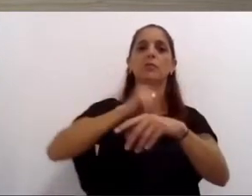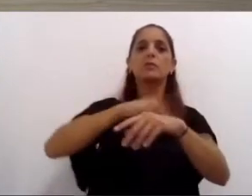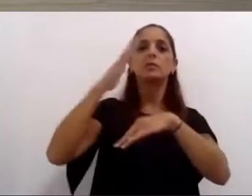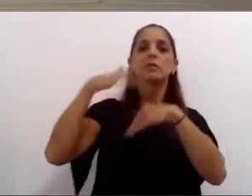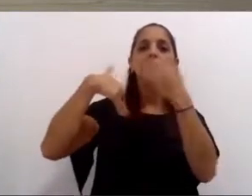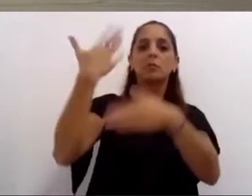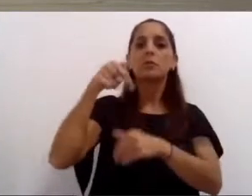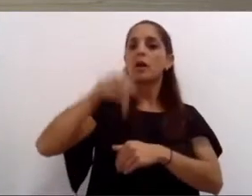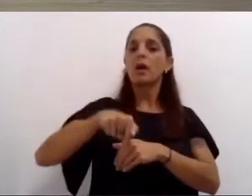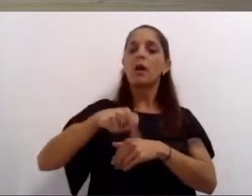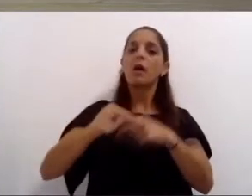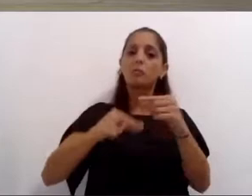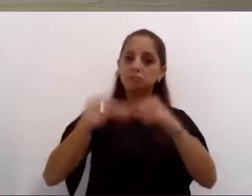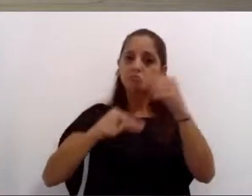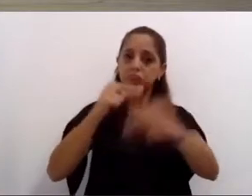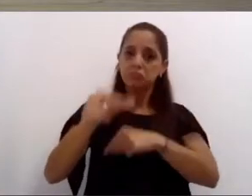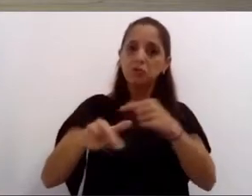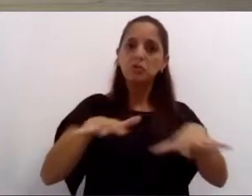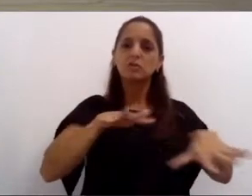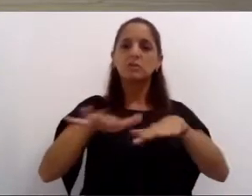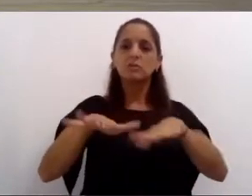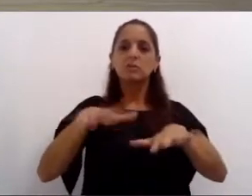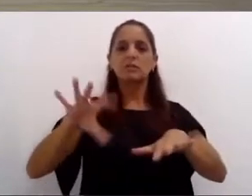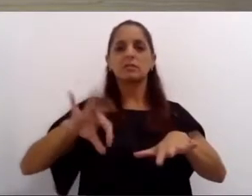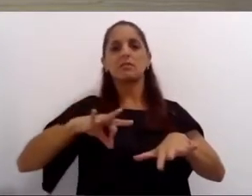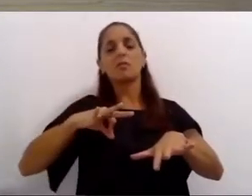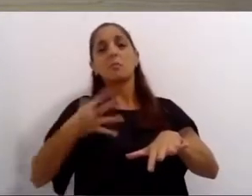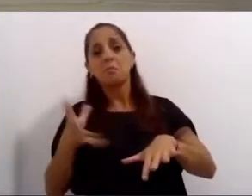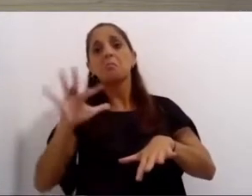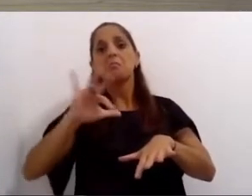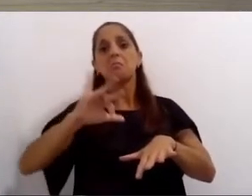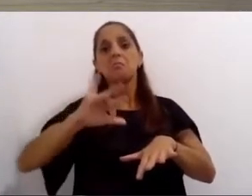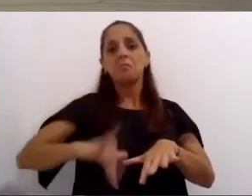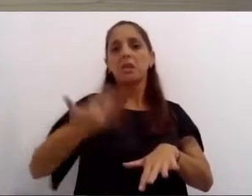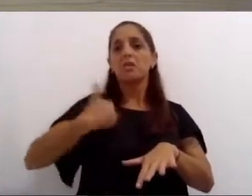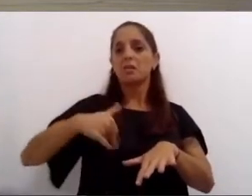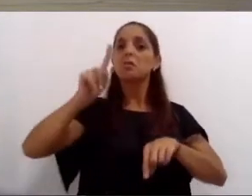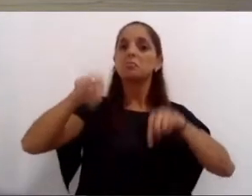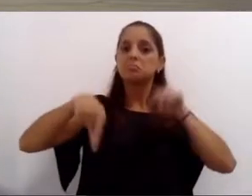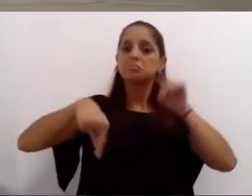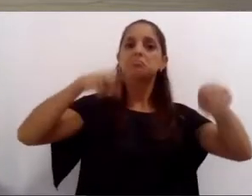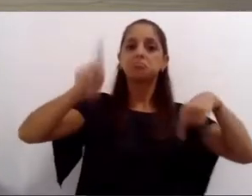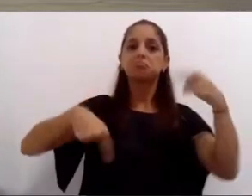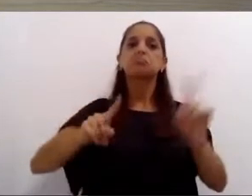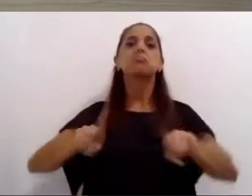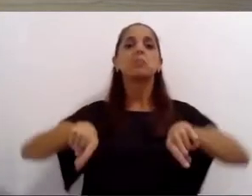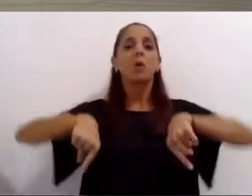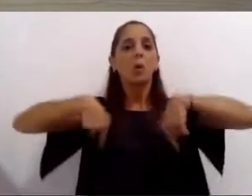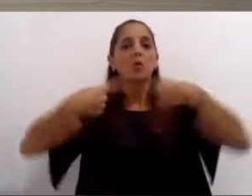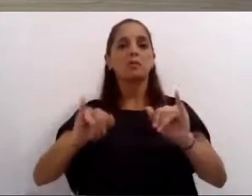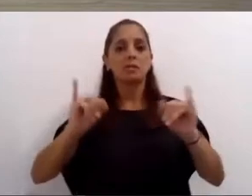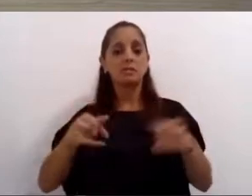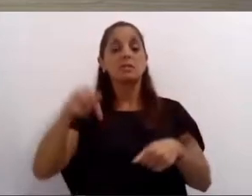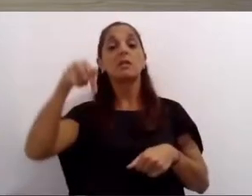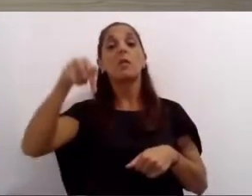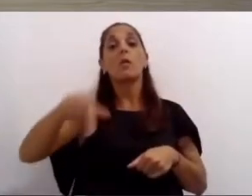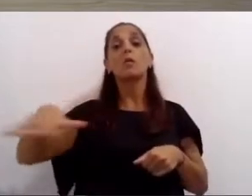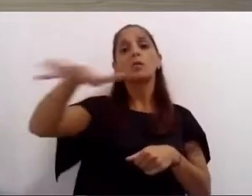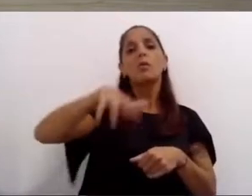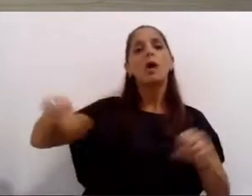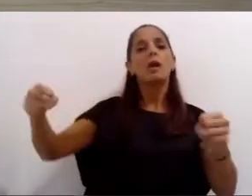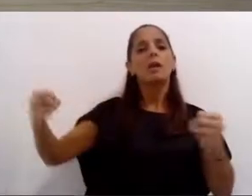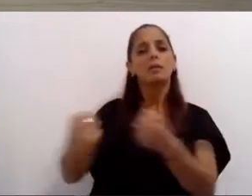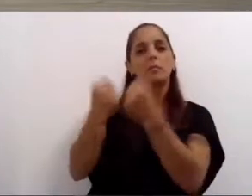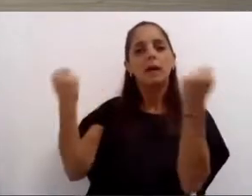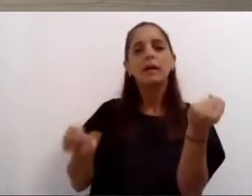nueva normalidad. La postal de Rosario con bares y restaurantes abiertos, con vecinos y vecinas disfrutando parques dentro de los círculos del